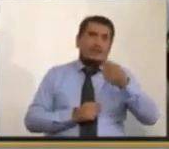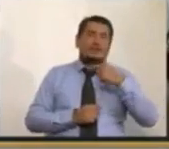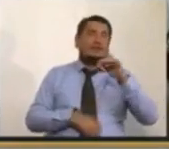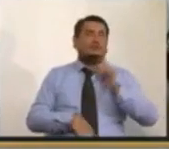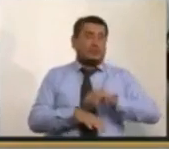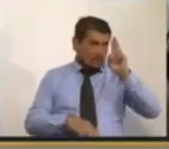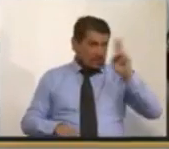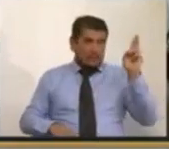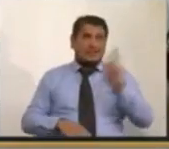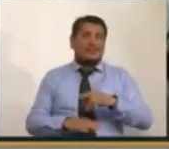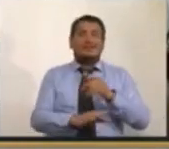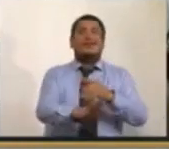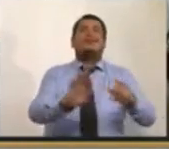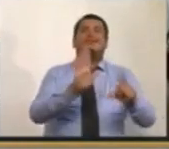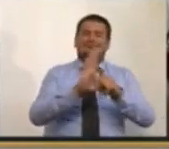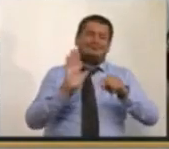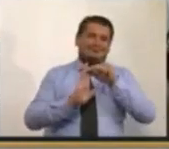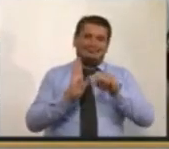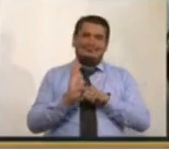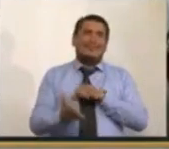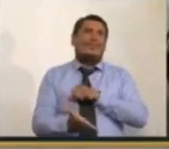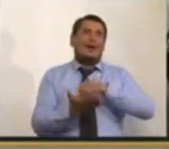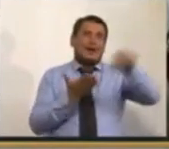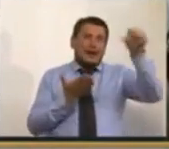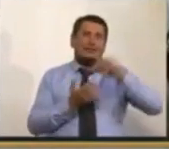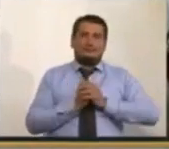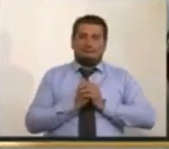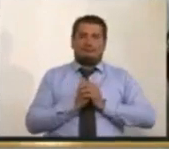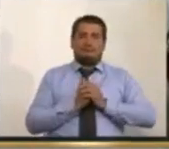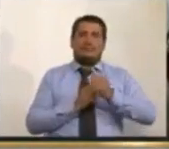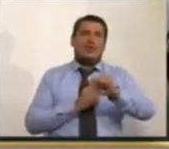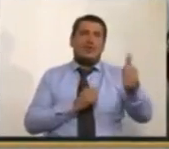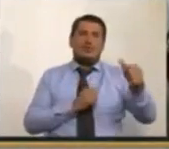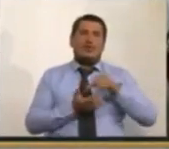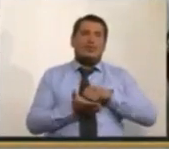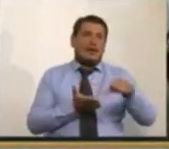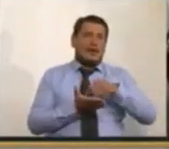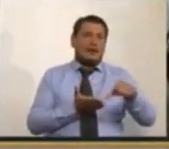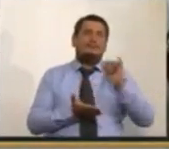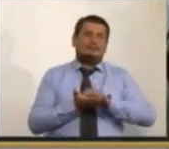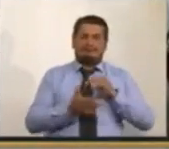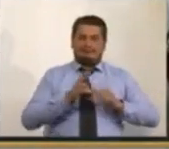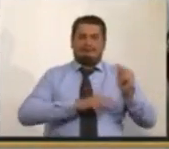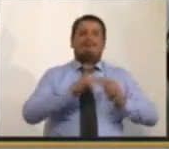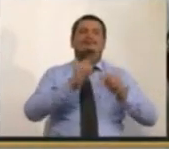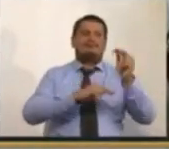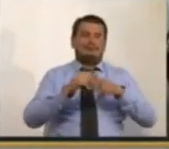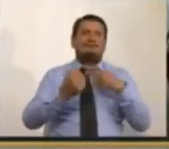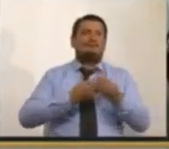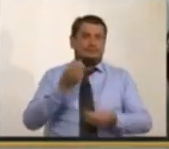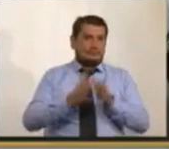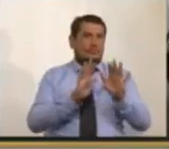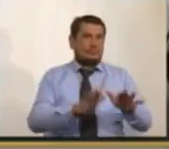sentencia de la Corte Constitucional de pagar a los terceros el valor de la obra realizada.